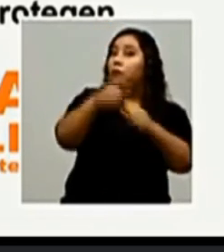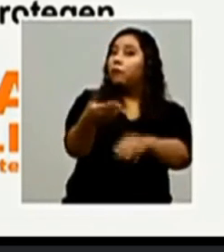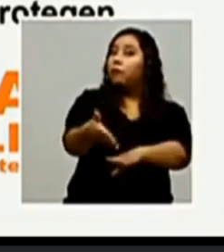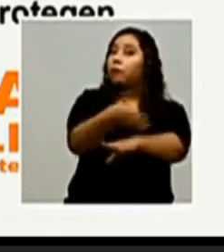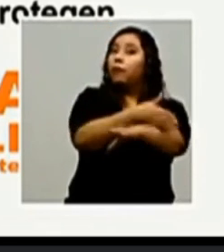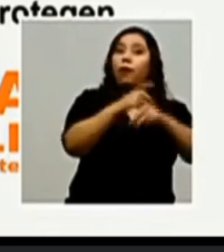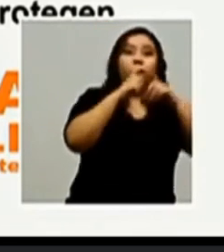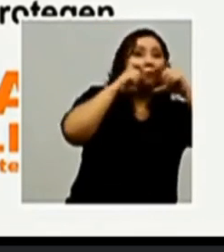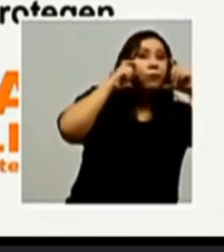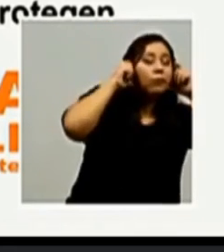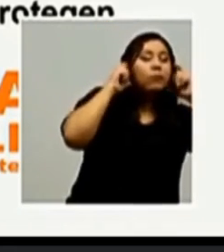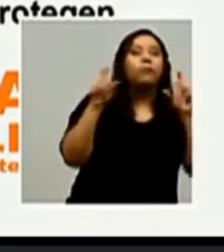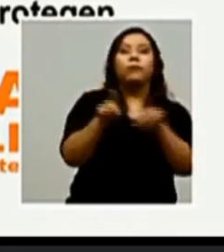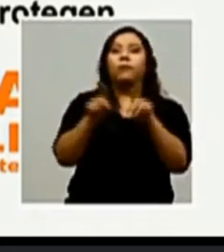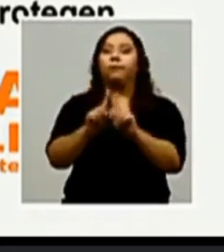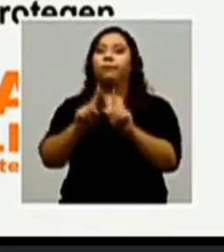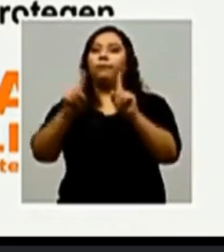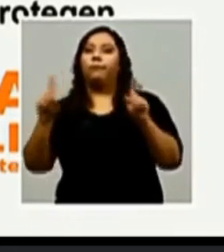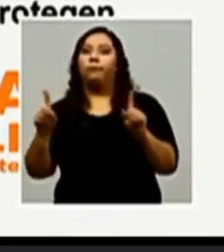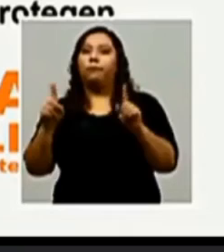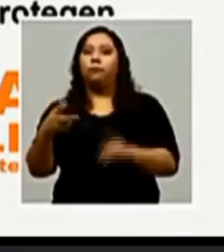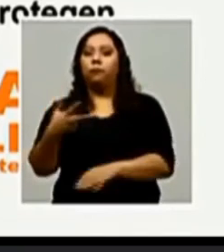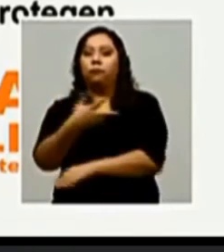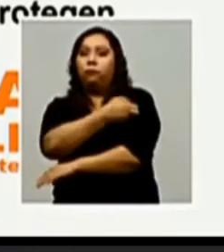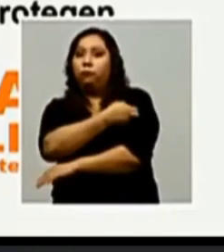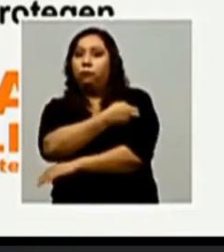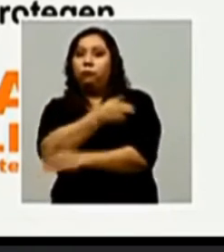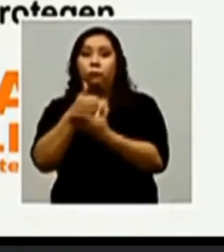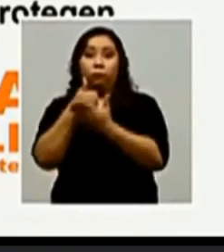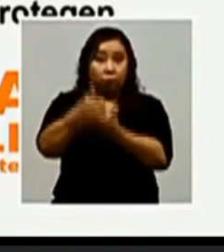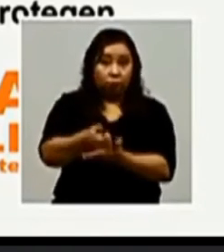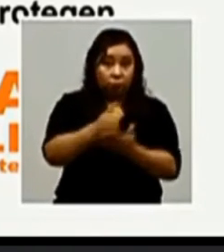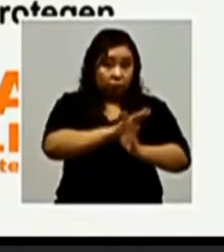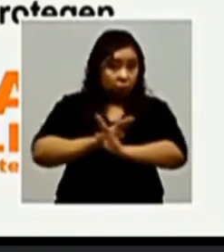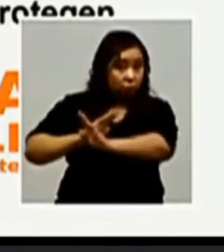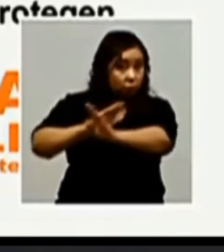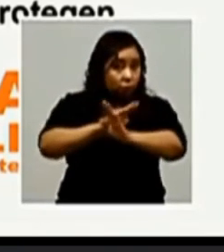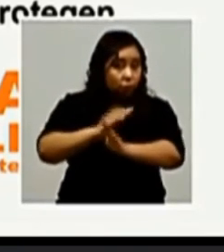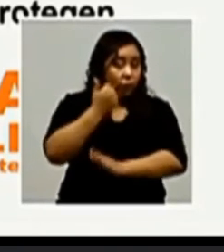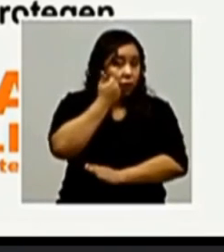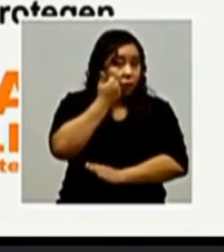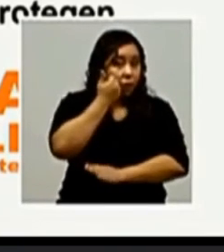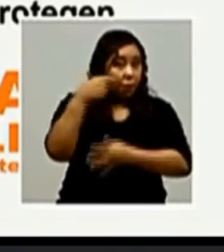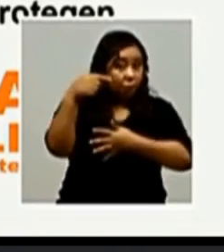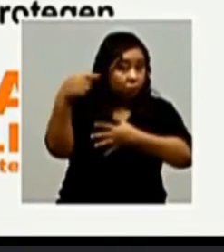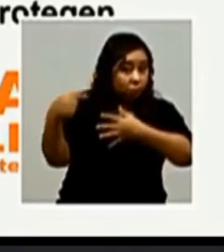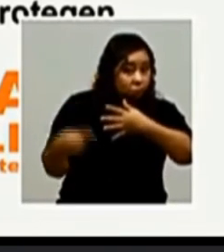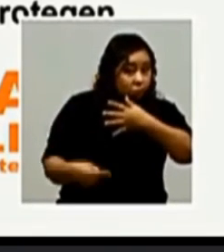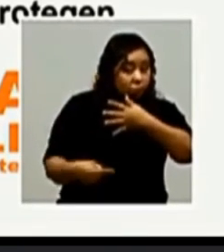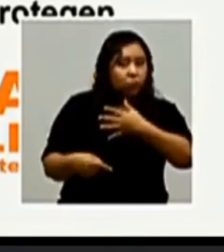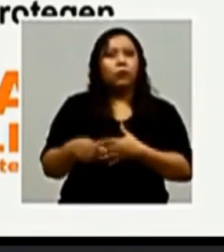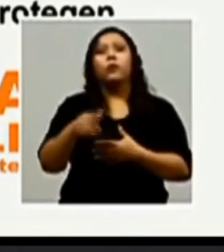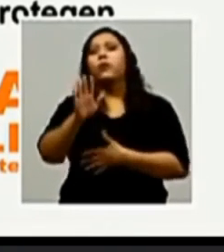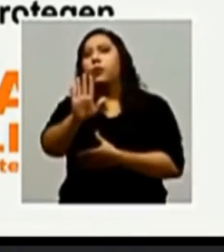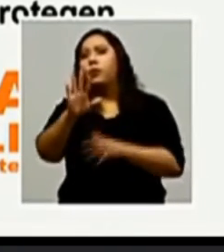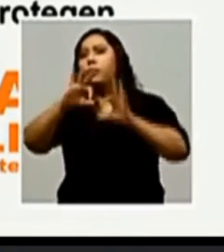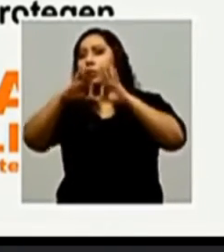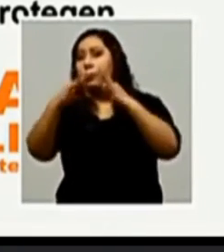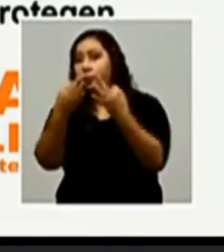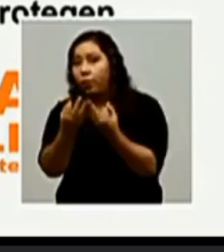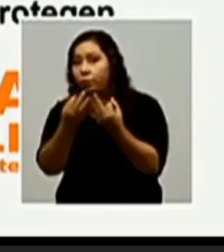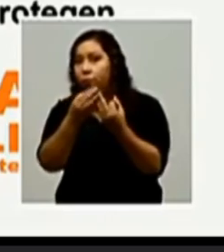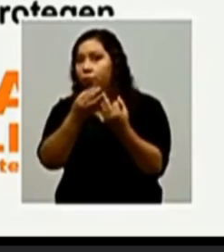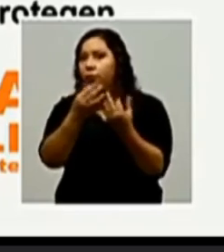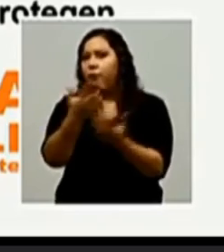físico. Las vacunas le protegen contra esta y otras enfermedades. Vacune a su familia, vacune a sus niños y niñas,